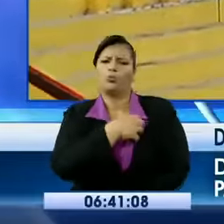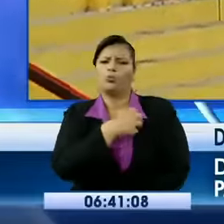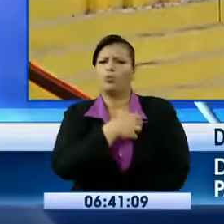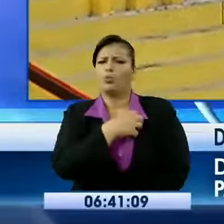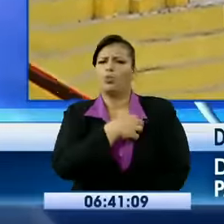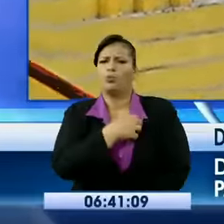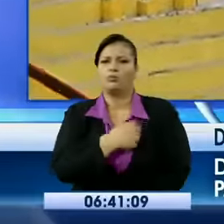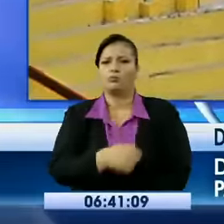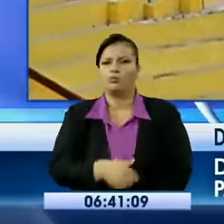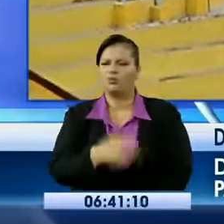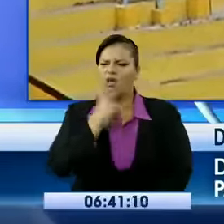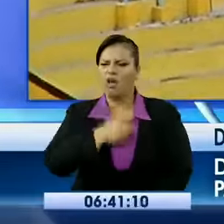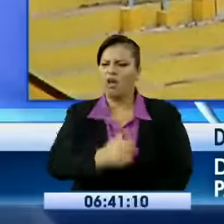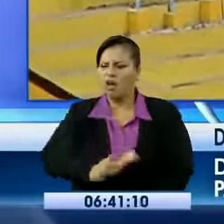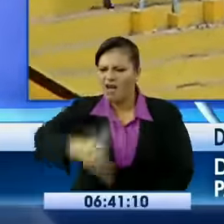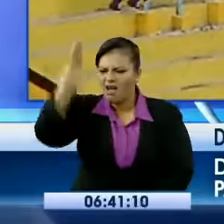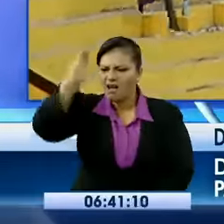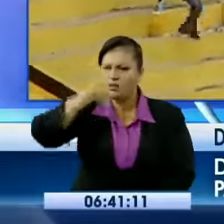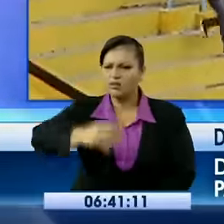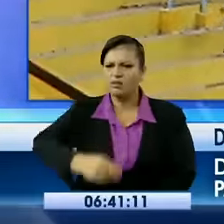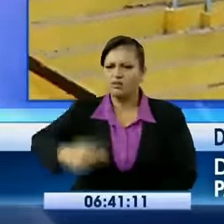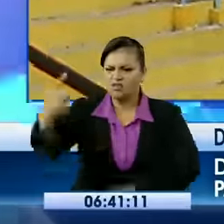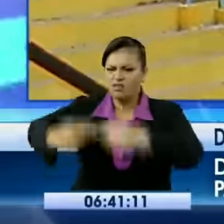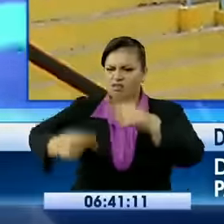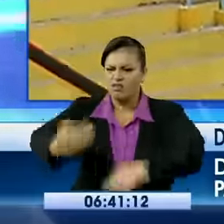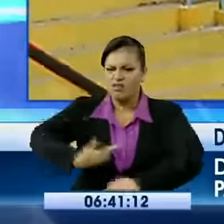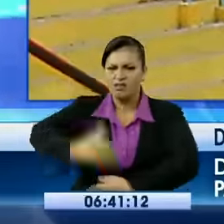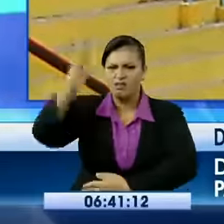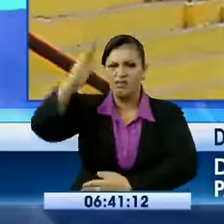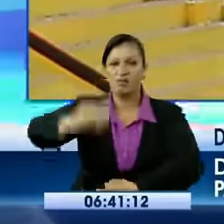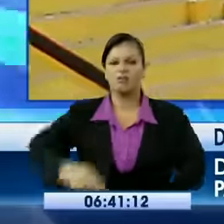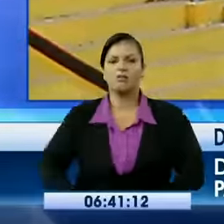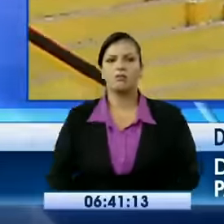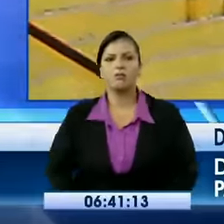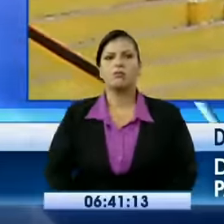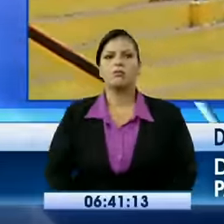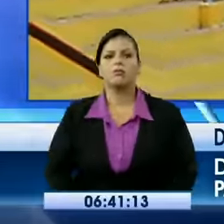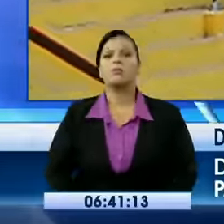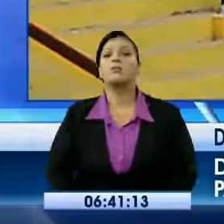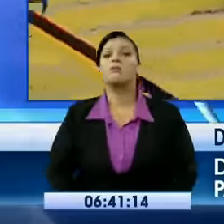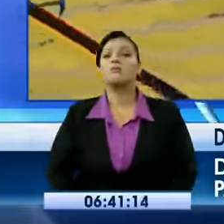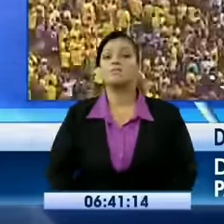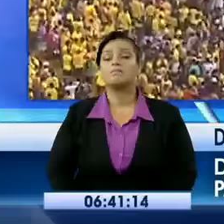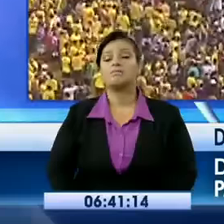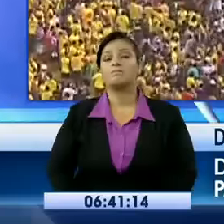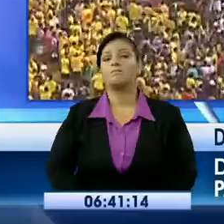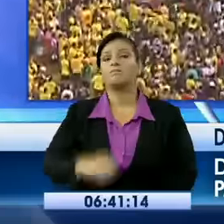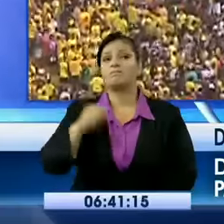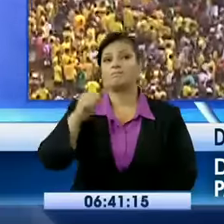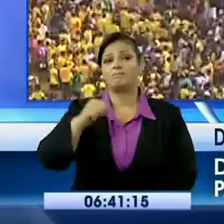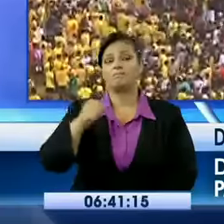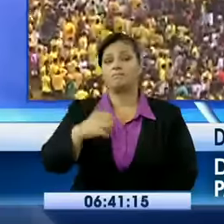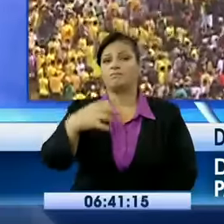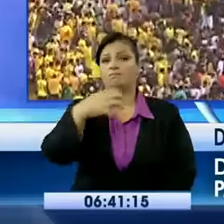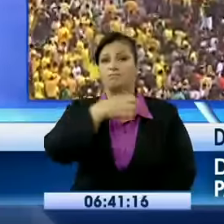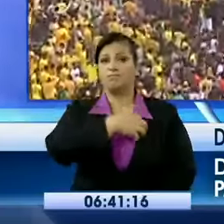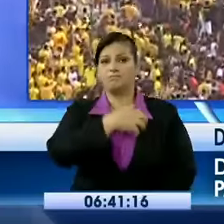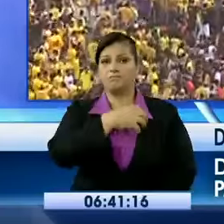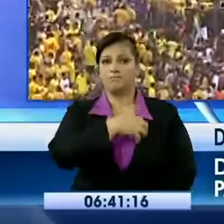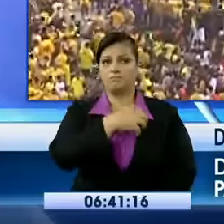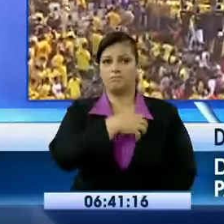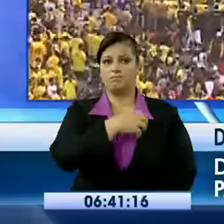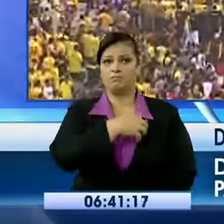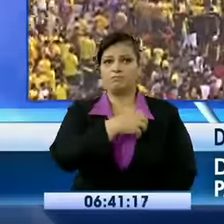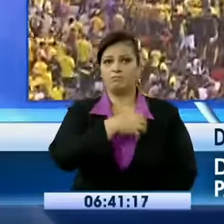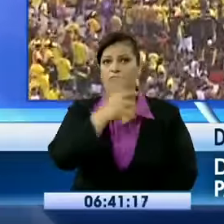asuntos económicos, que no creo. El señor José Francisco Ceballos lo ha aclarado. Barcelona no, económicamente, no ayuda ni auspicia